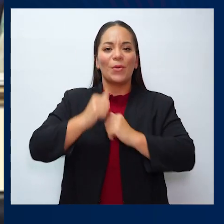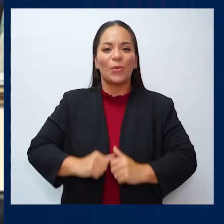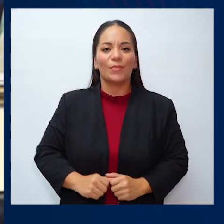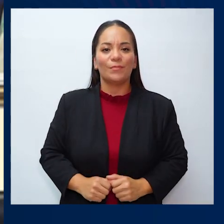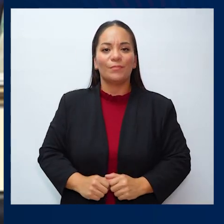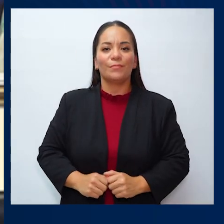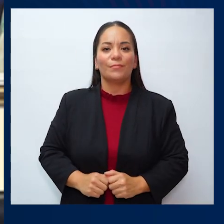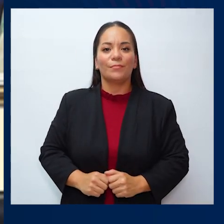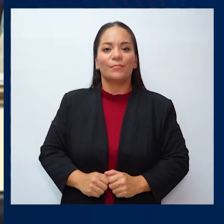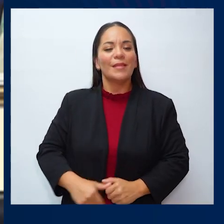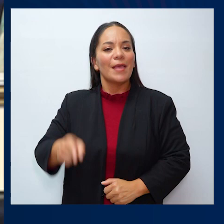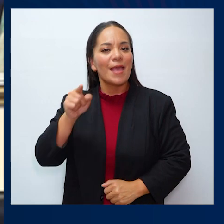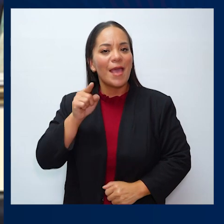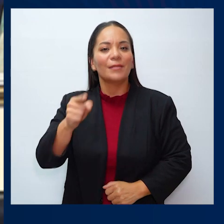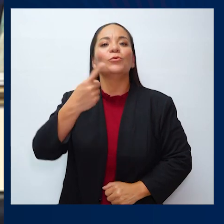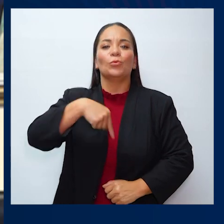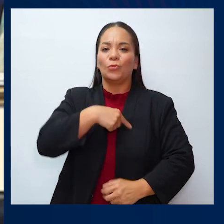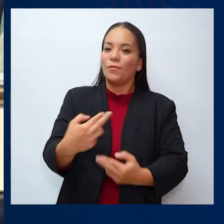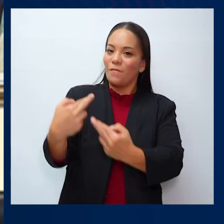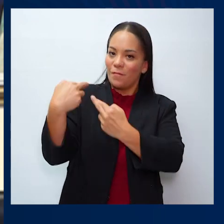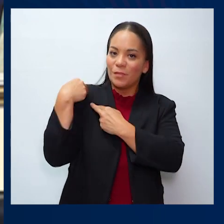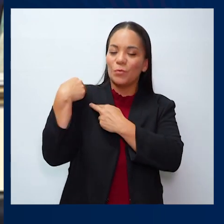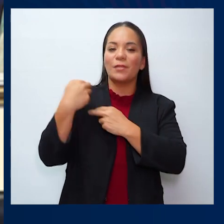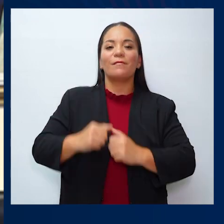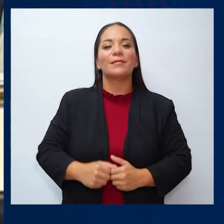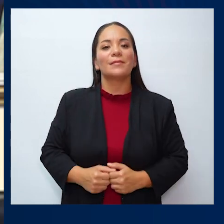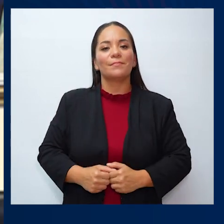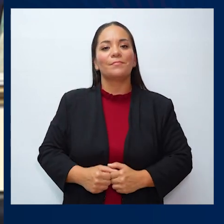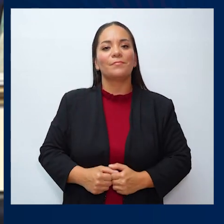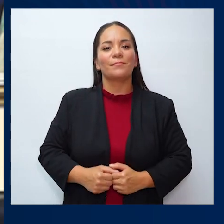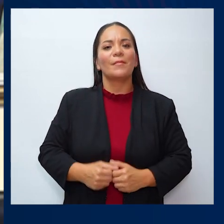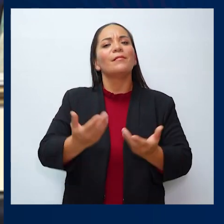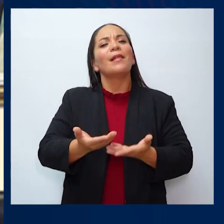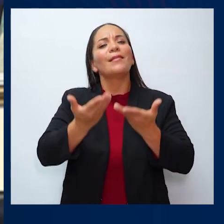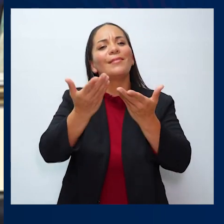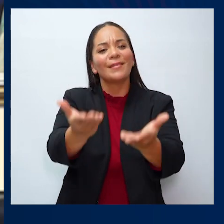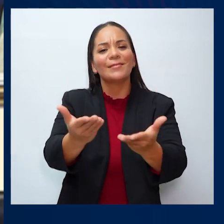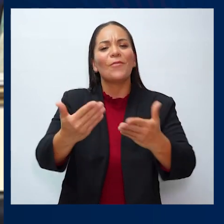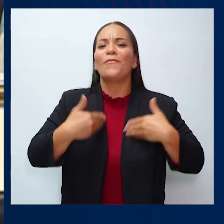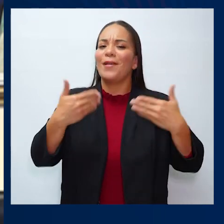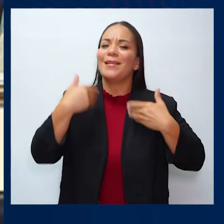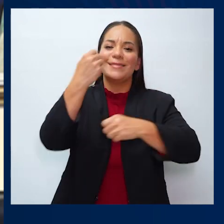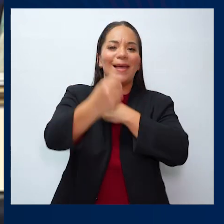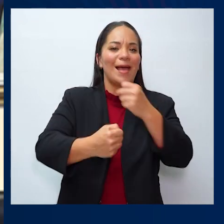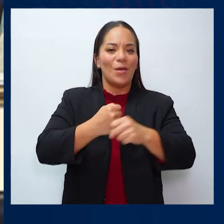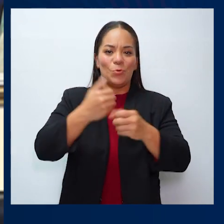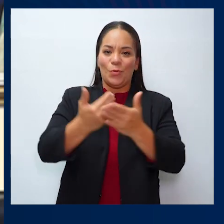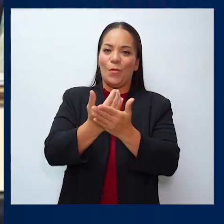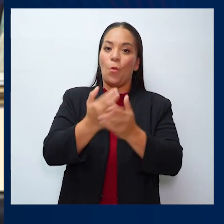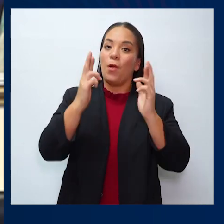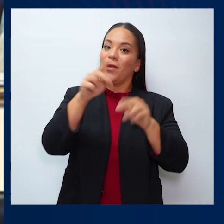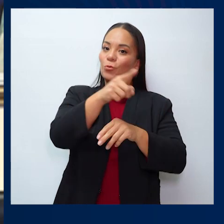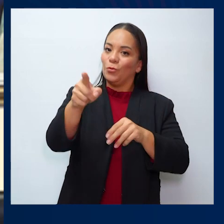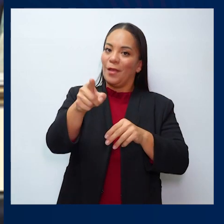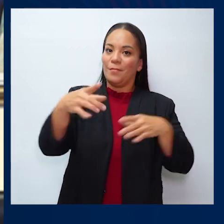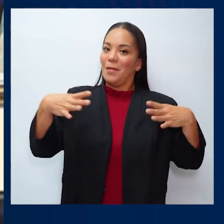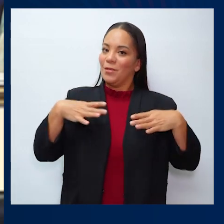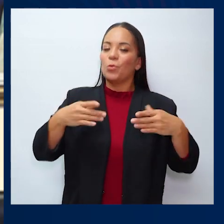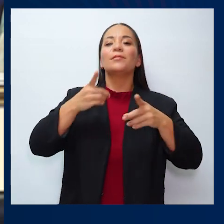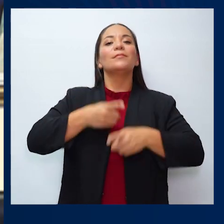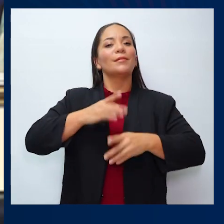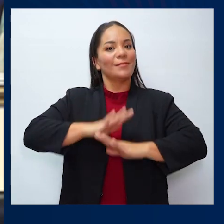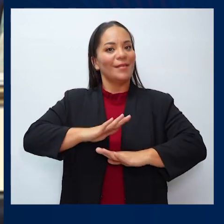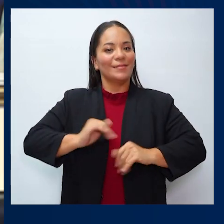mejor. Esa es nuestra responsabilidad. Les deseo un muy feliz año. Ojalá descansen,